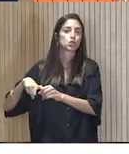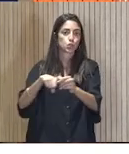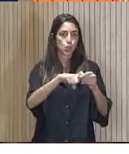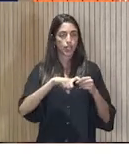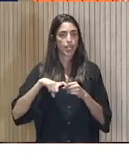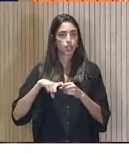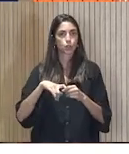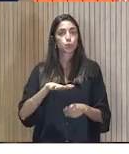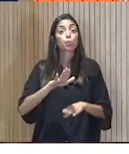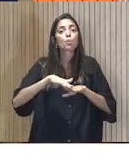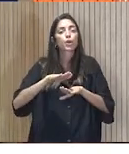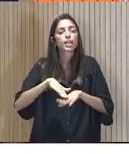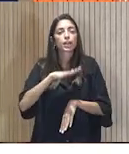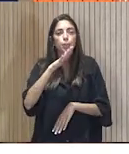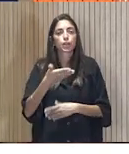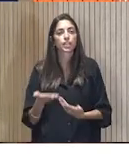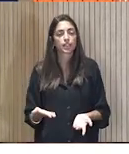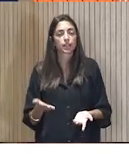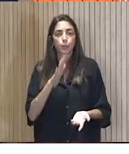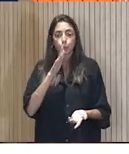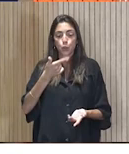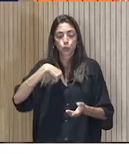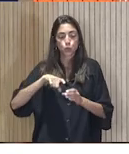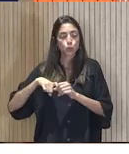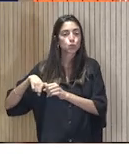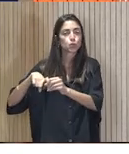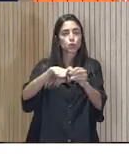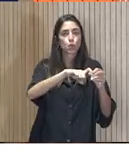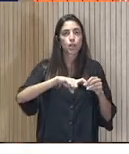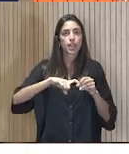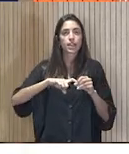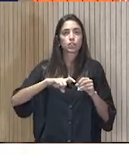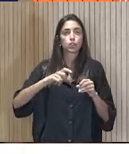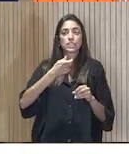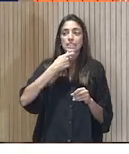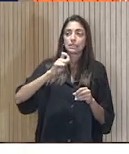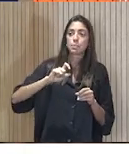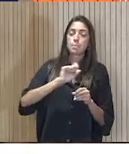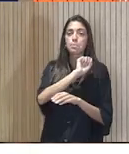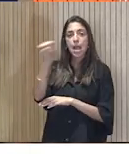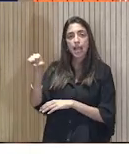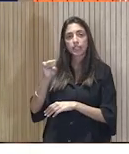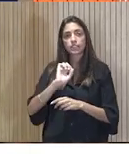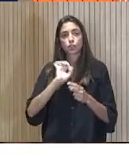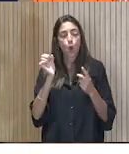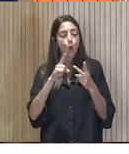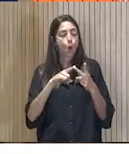¿Por qué? ¿Por qué somos más solidarios que los británicos o que los